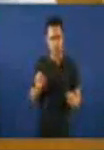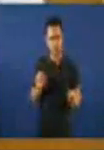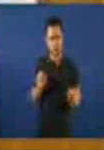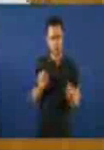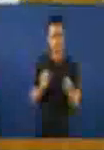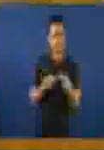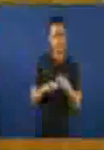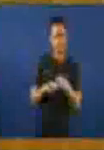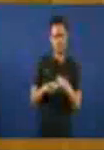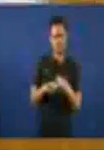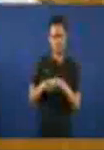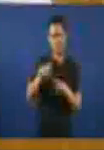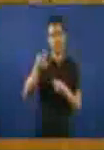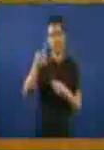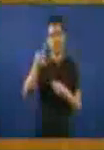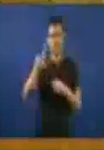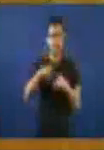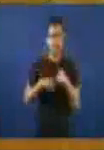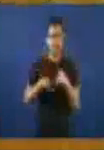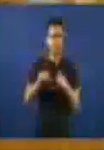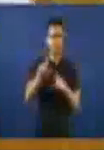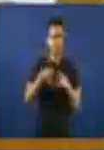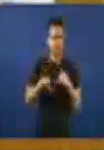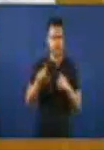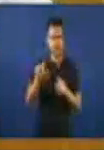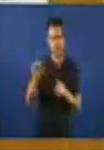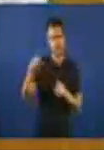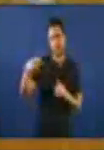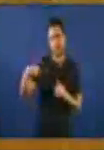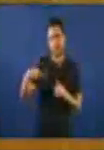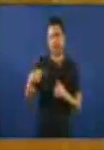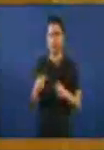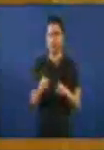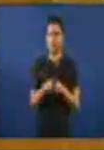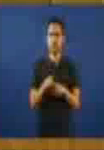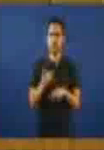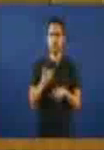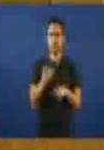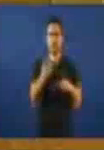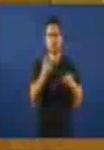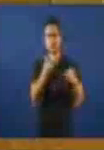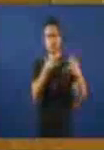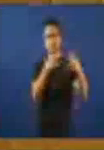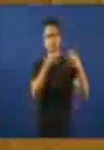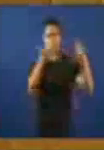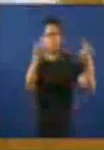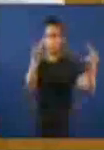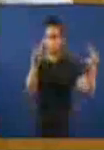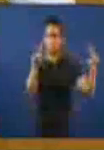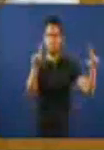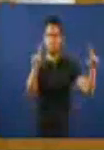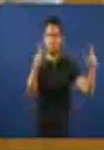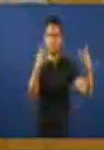tramo indo á autostrada, a ponte do Deza, subindo onde está a ponte de ferro aquela, pon, o avalado aquel que está, por,